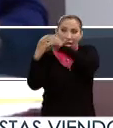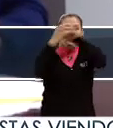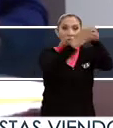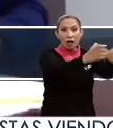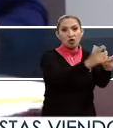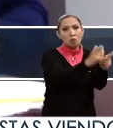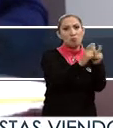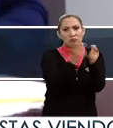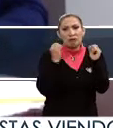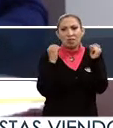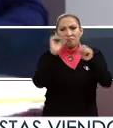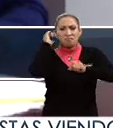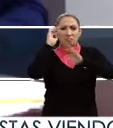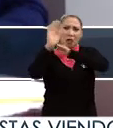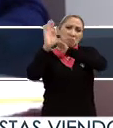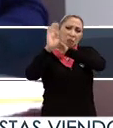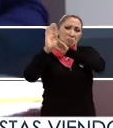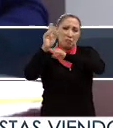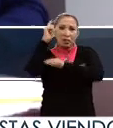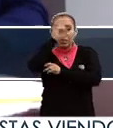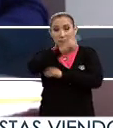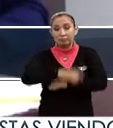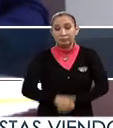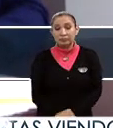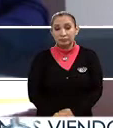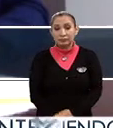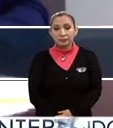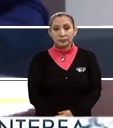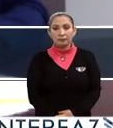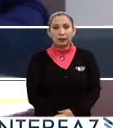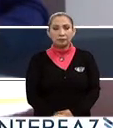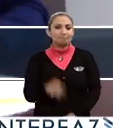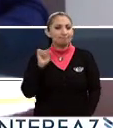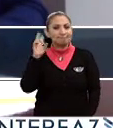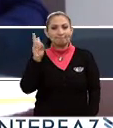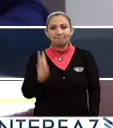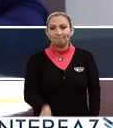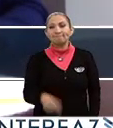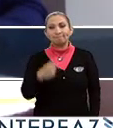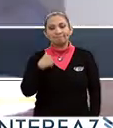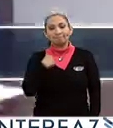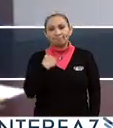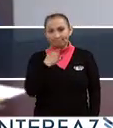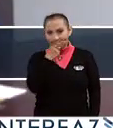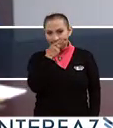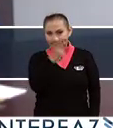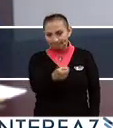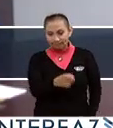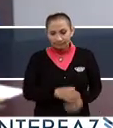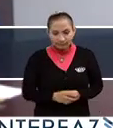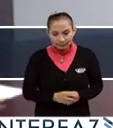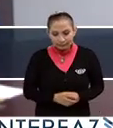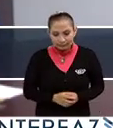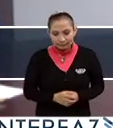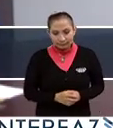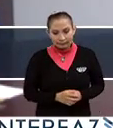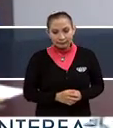migratorios tremendos y complejos. Sí, mira, yo lo que diría es que